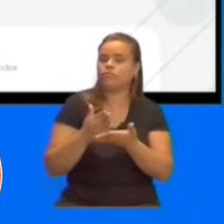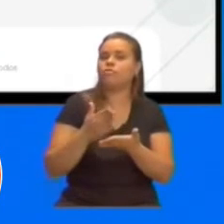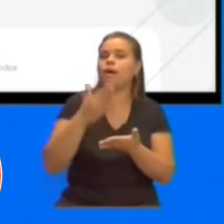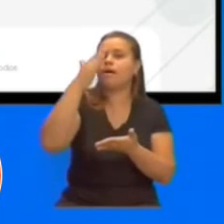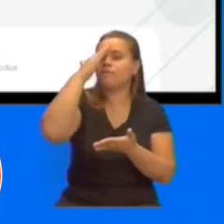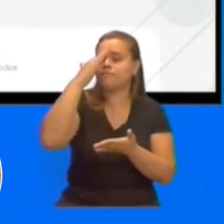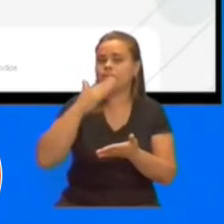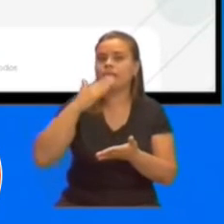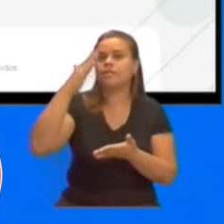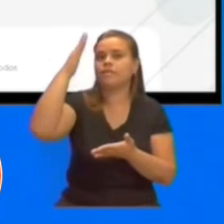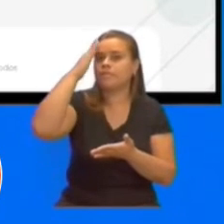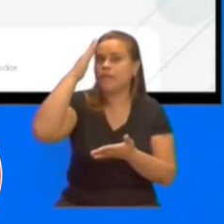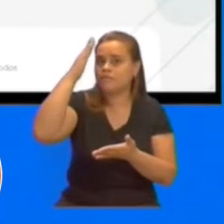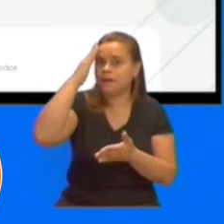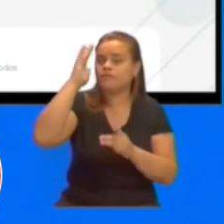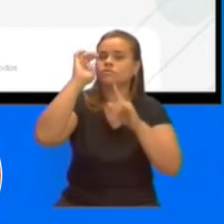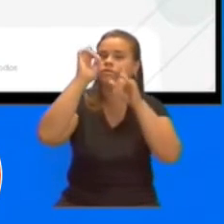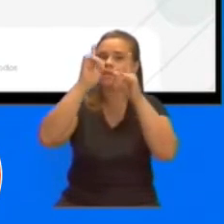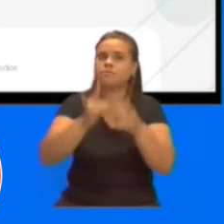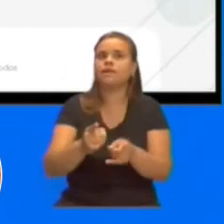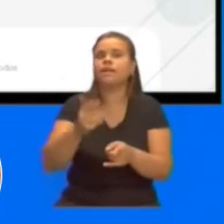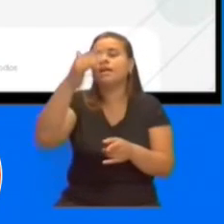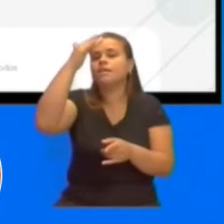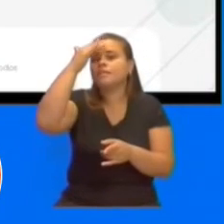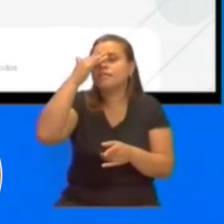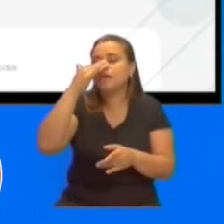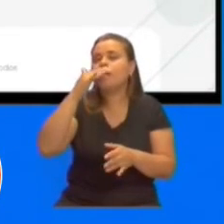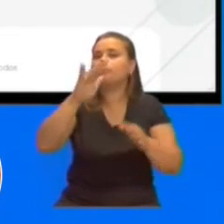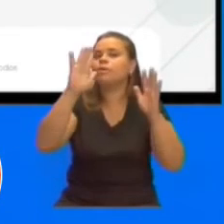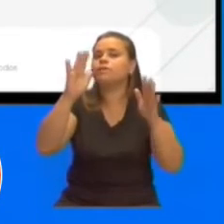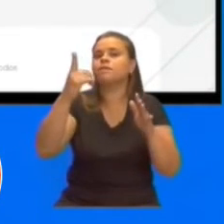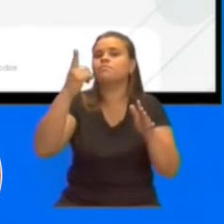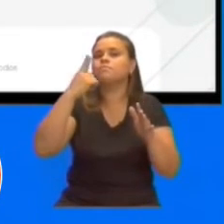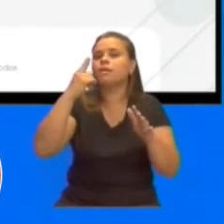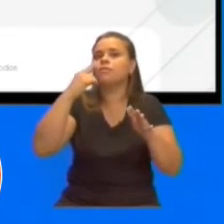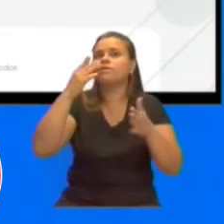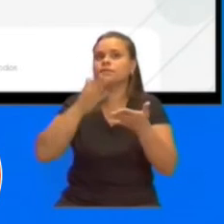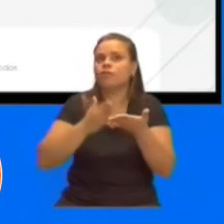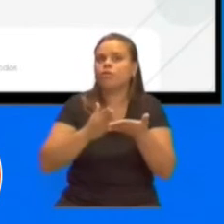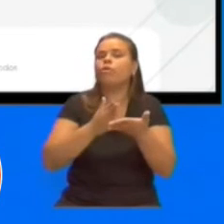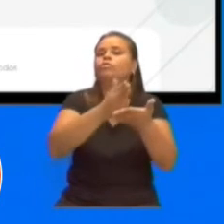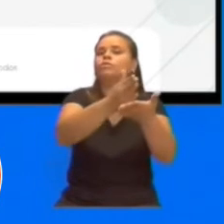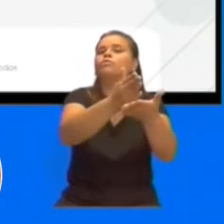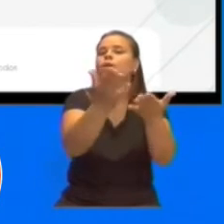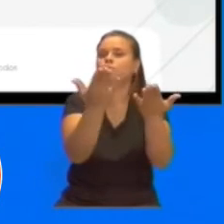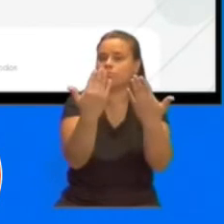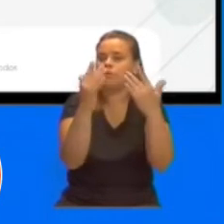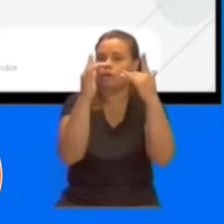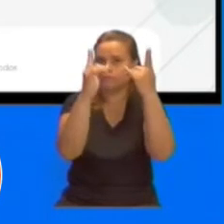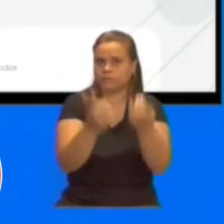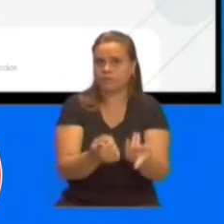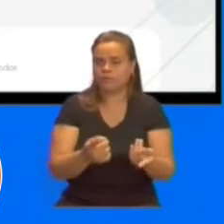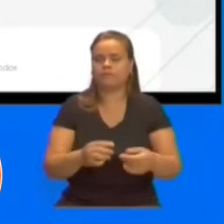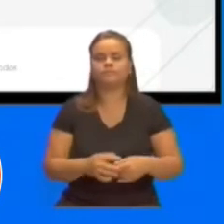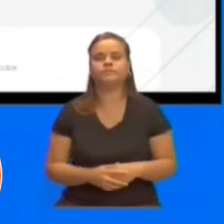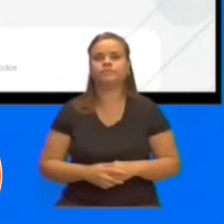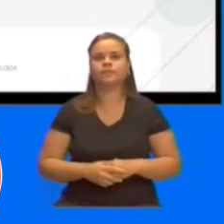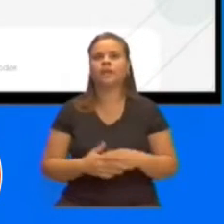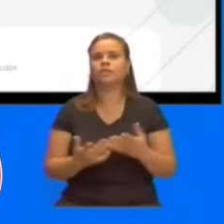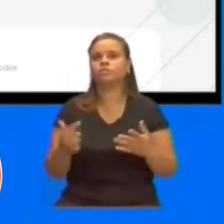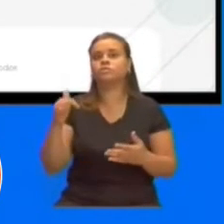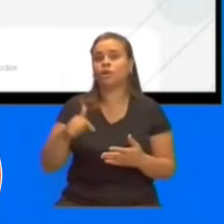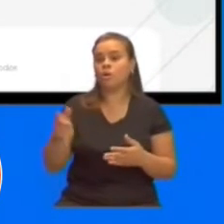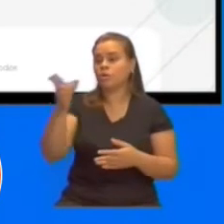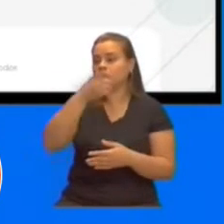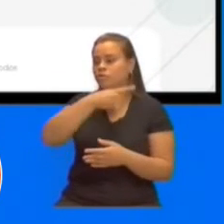después, y ya, al mismo tiempo, empalmamos un proceso de licitación para la adquisición. Pero ahí, obviamente, hicimos una evaluación